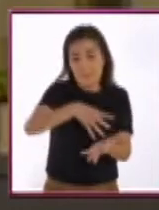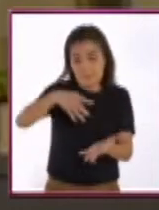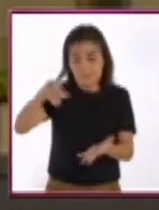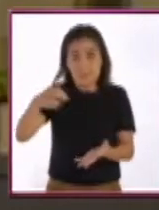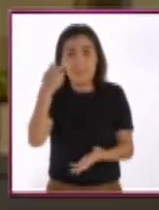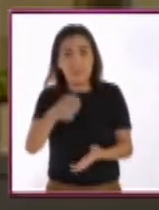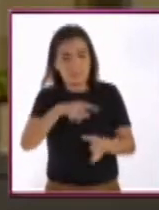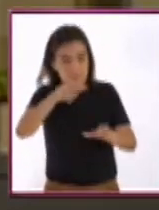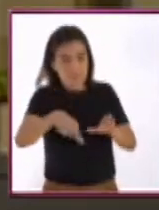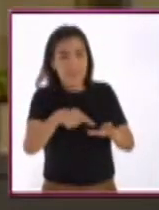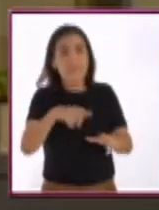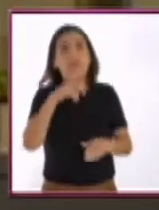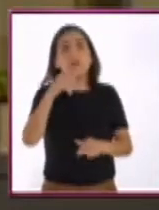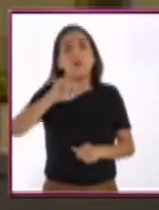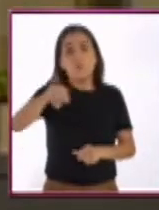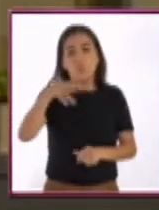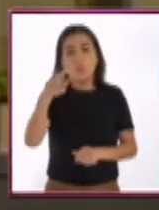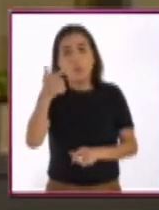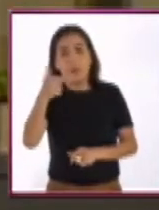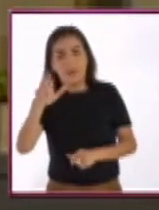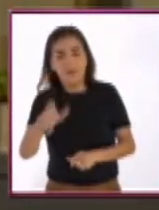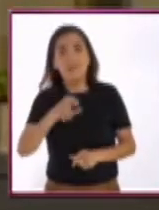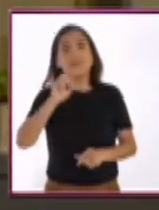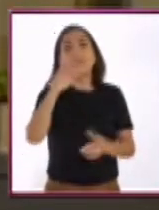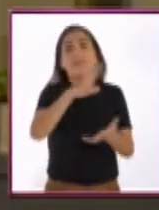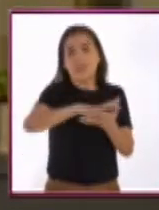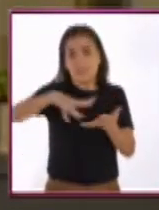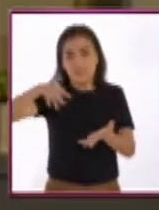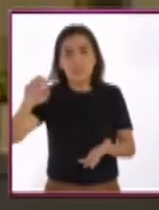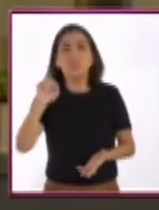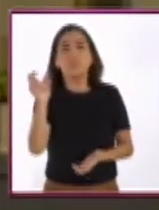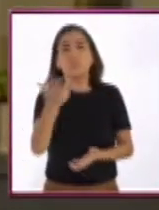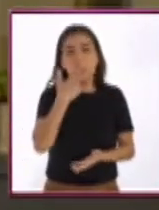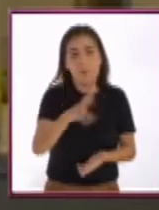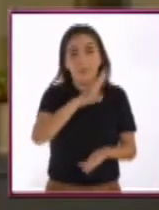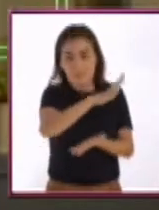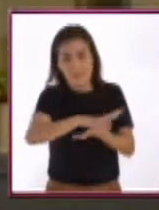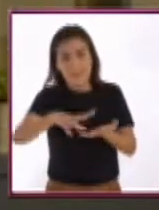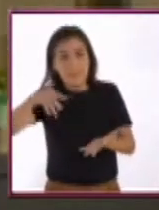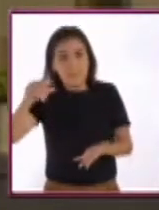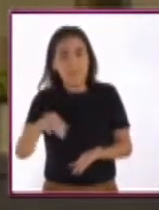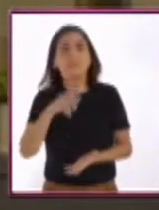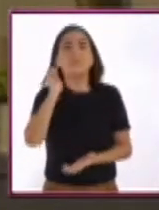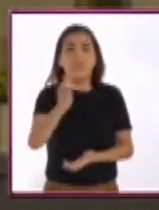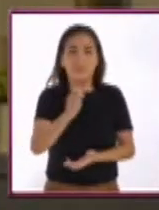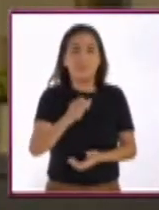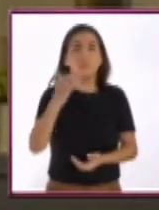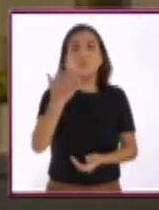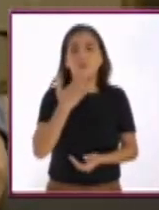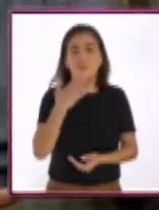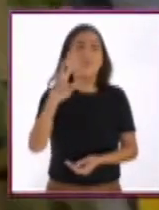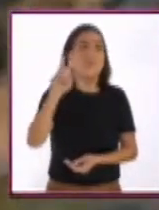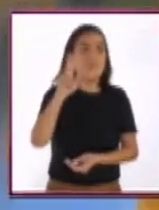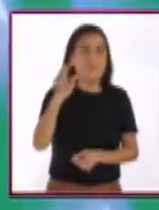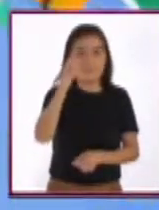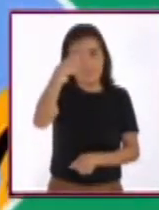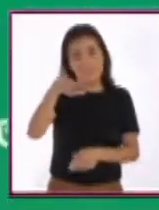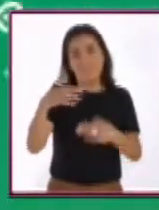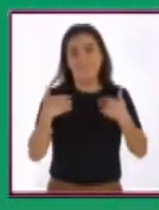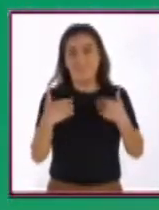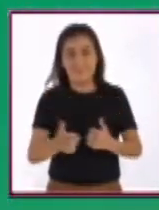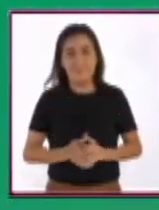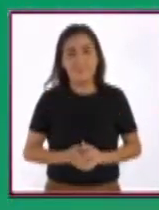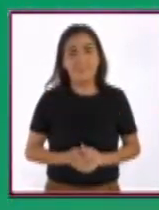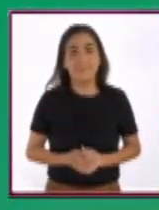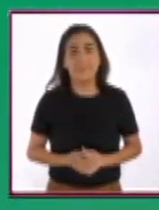desiertos. La Gran Cuenca, el desierto de Mojave, el desierto de Chihuahua y el desierto de Sonora, que a continuación vamos a